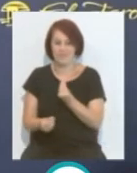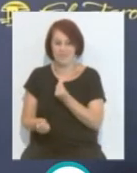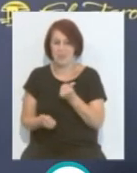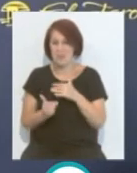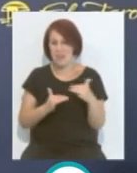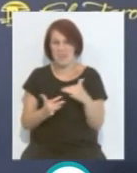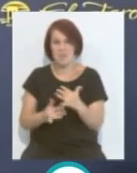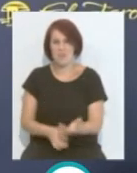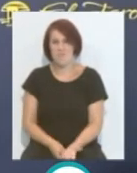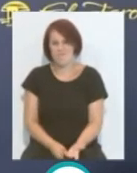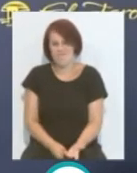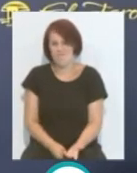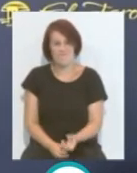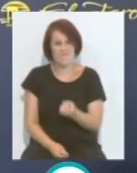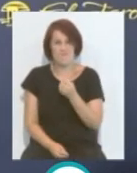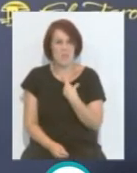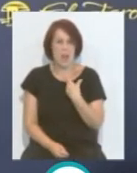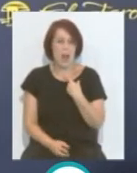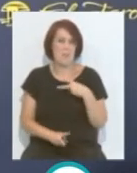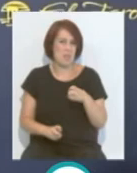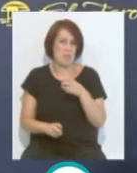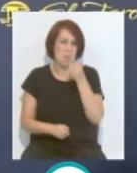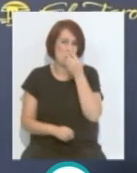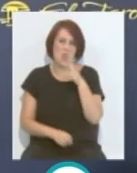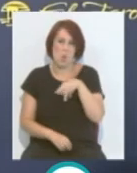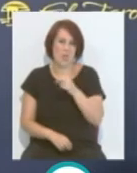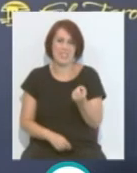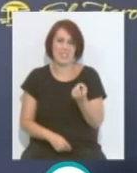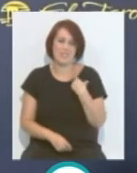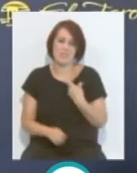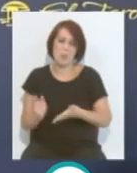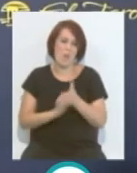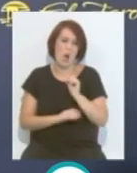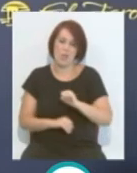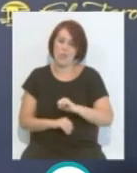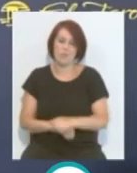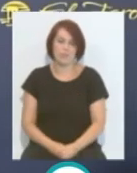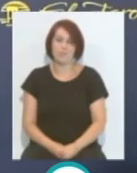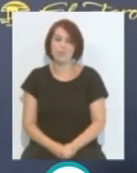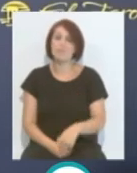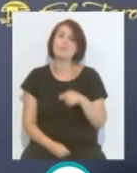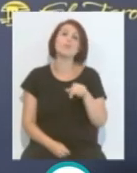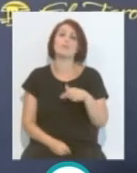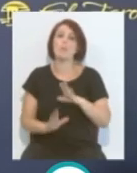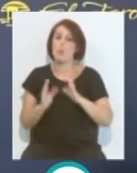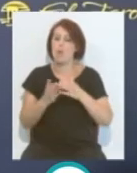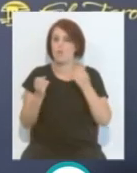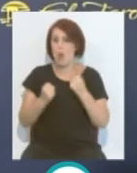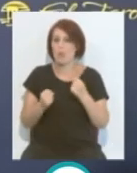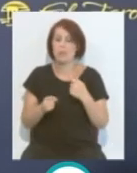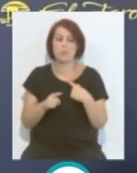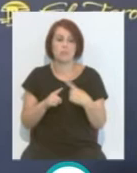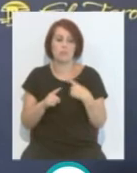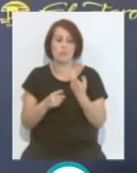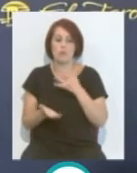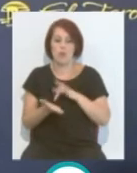fueron buenas desde el principio y nos fuimos jodidos. Lo que pasa es que nosotros somos un grupo fuerte, somos un grupo que las cosas